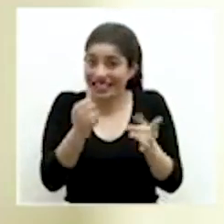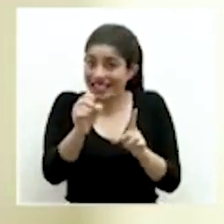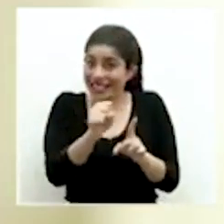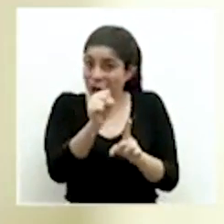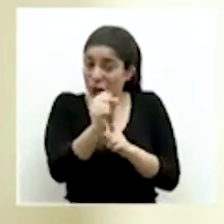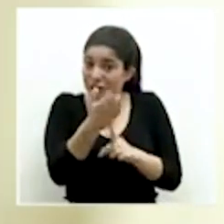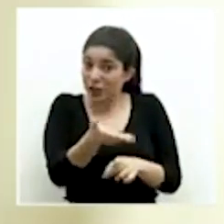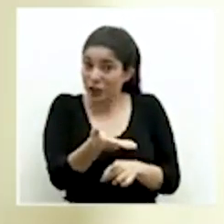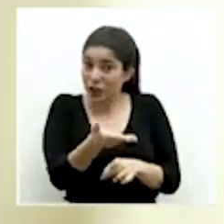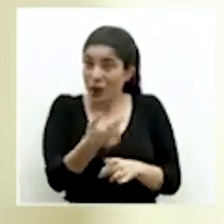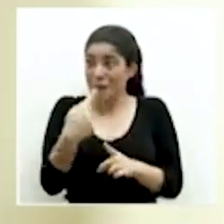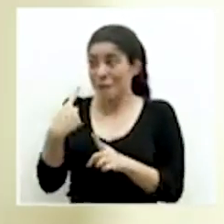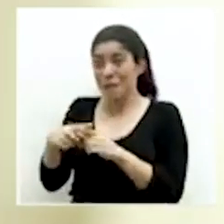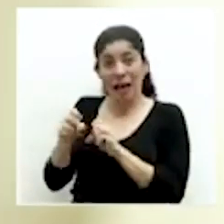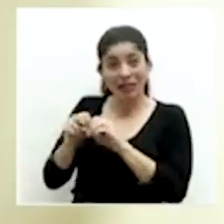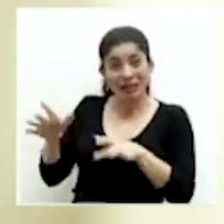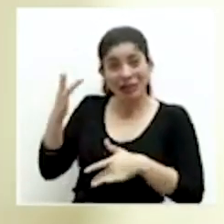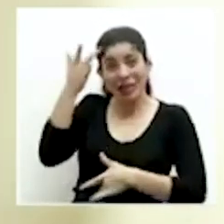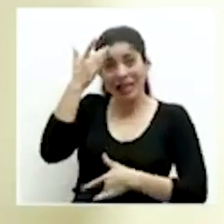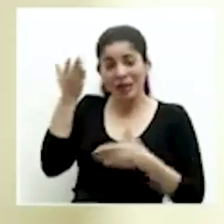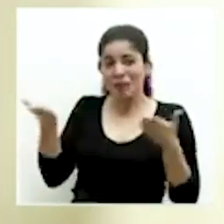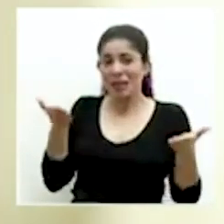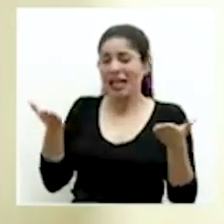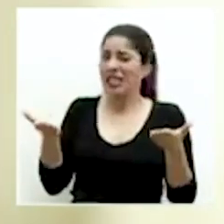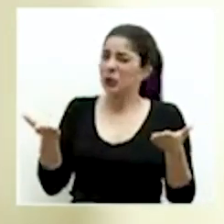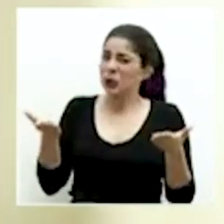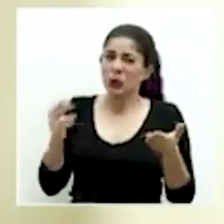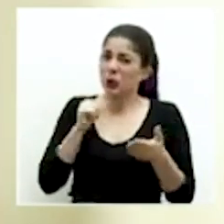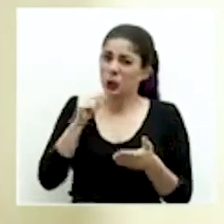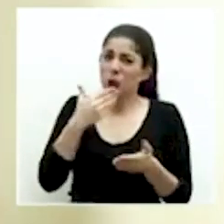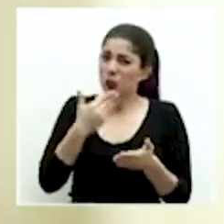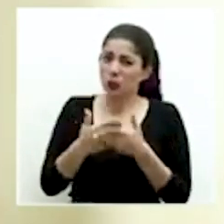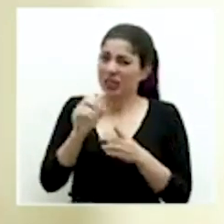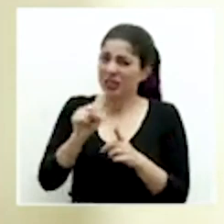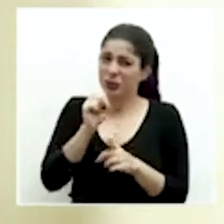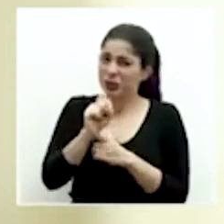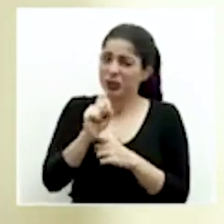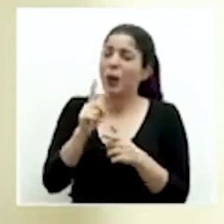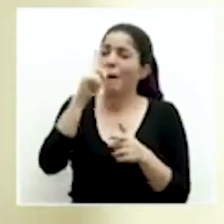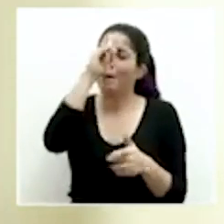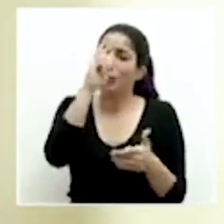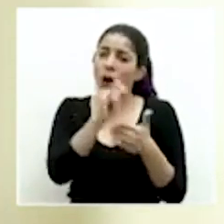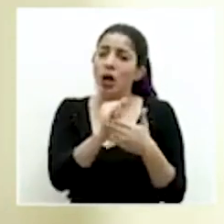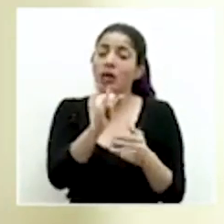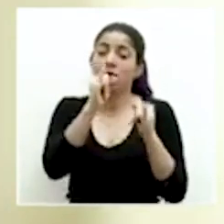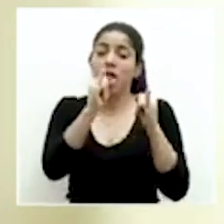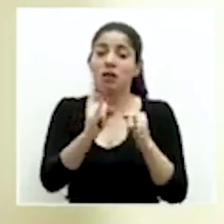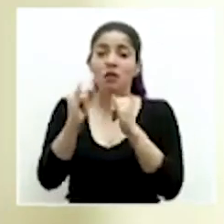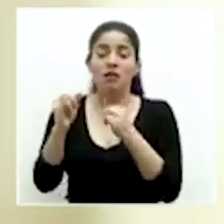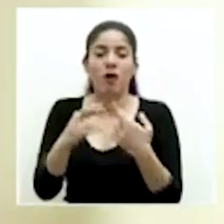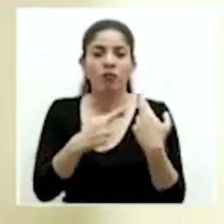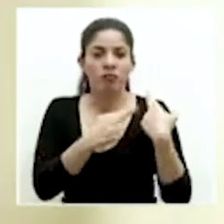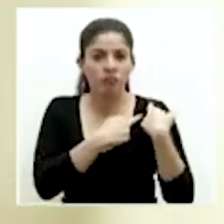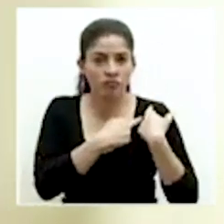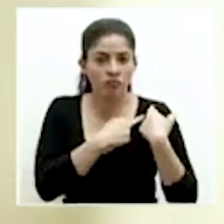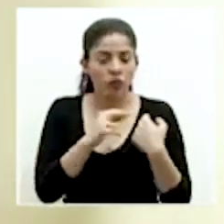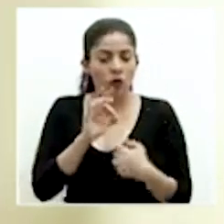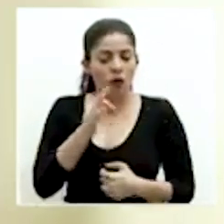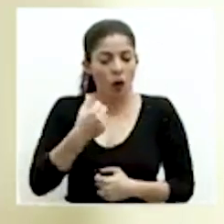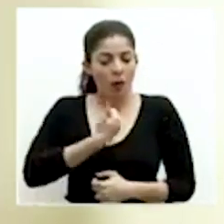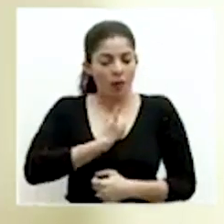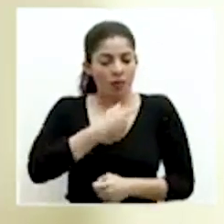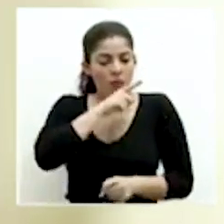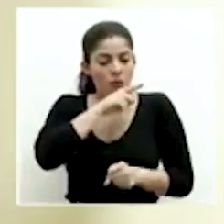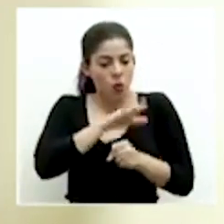en el escenario de pandemia, no es un buen escenario. Por eso la responsabilidad individual, la forma en que cumplamos las